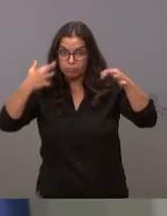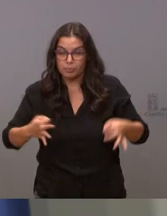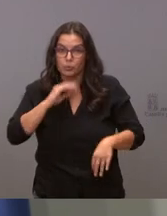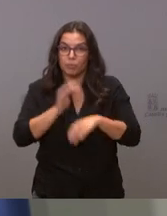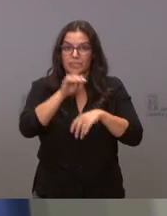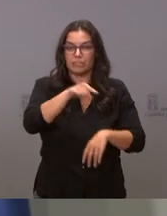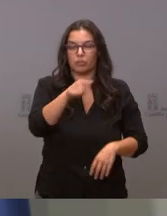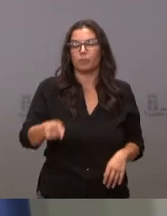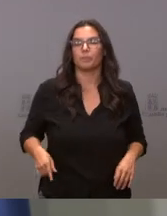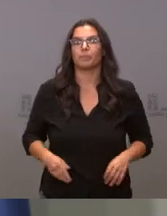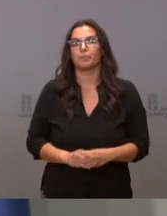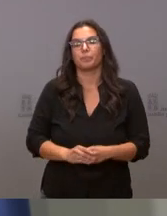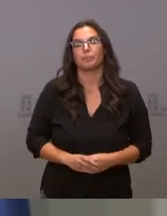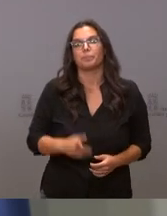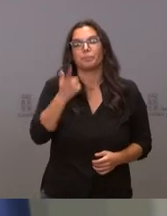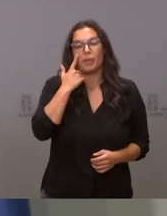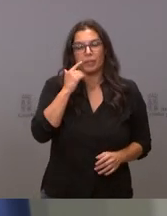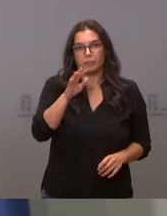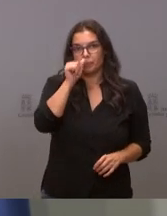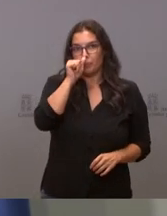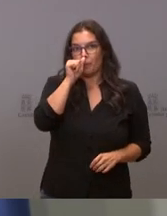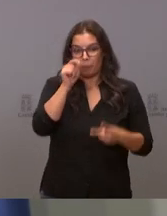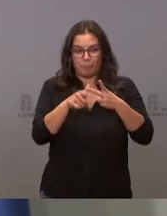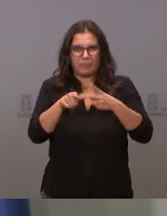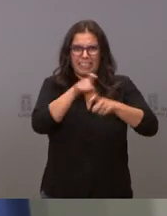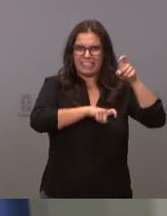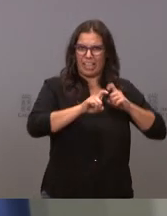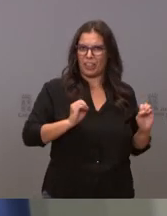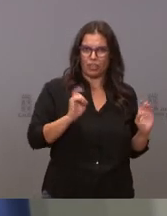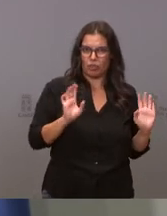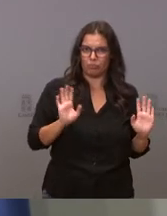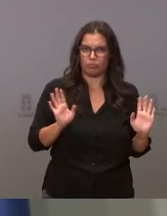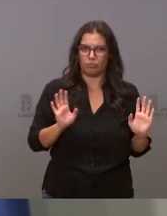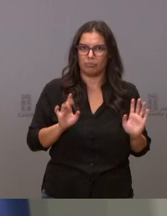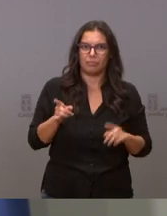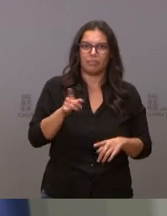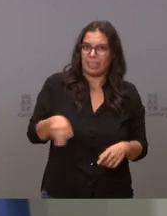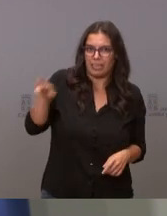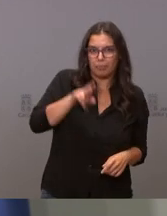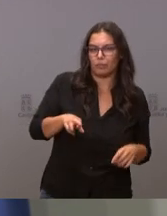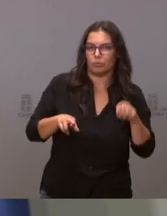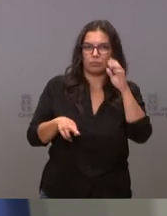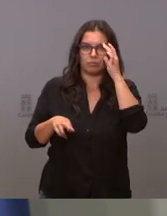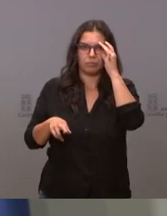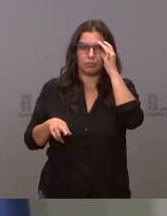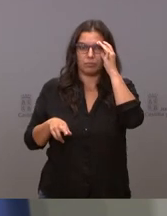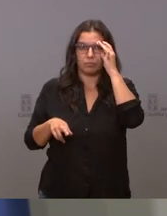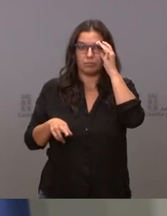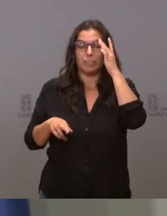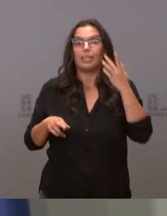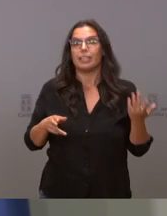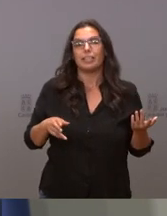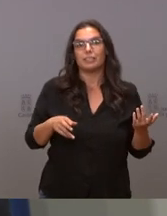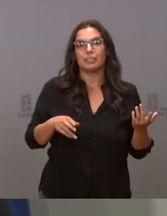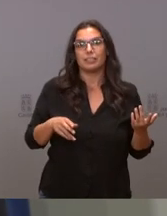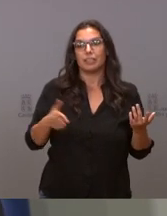vamos a ver nada vuelve a la casilla de salida insisto es que no es eso lo que se